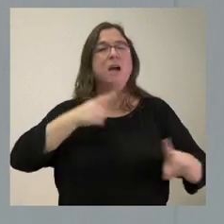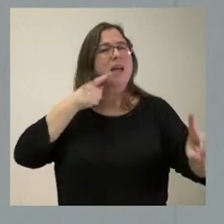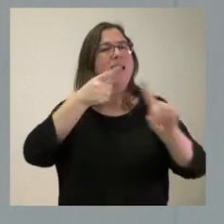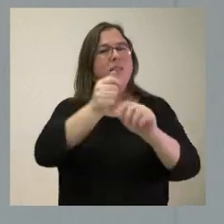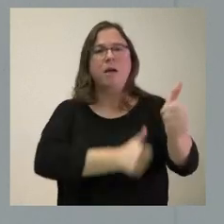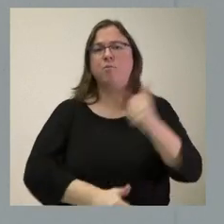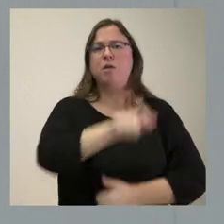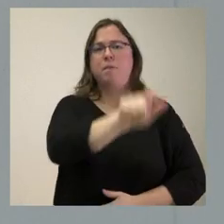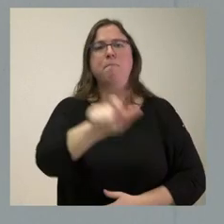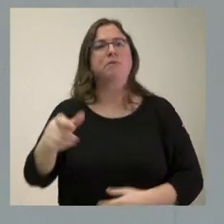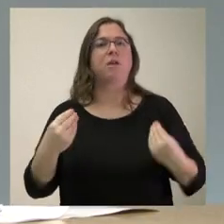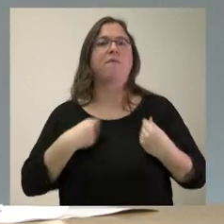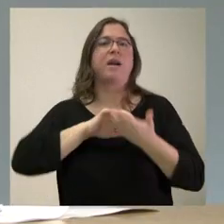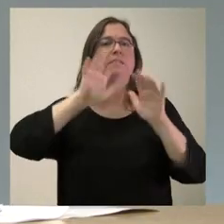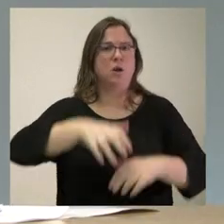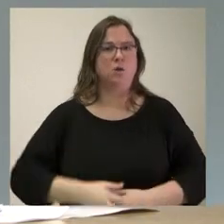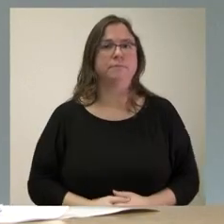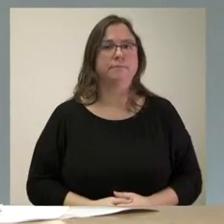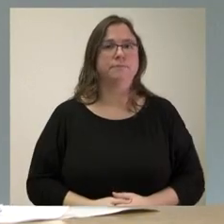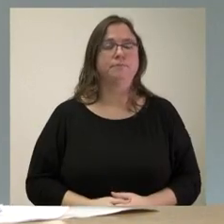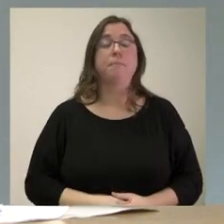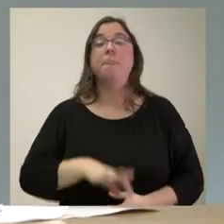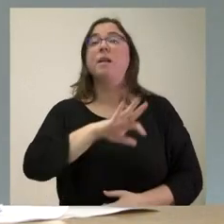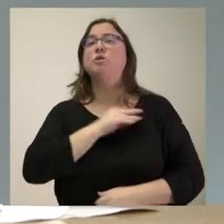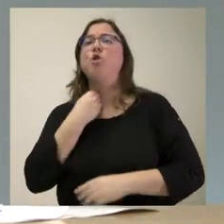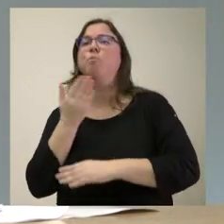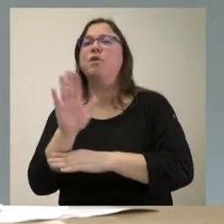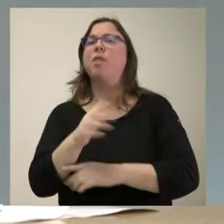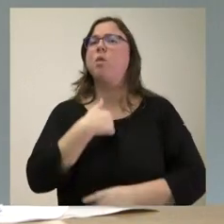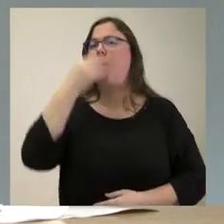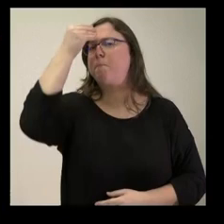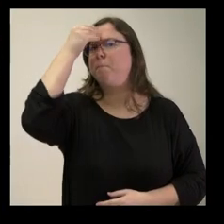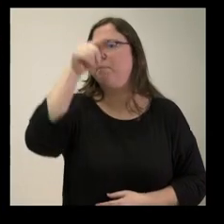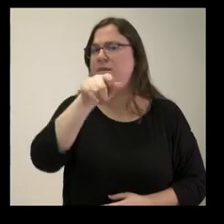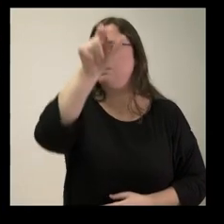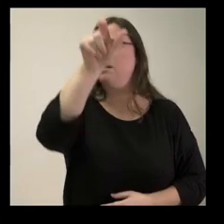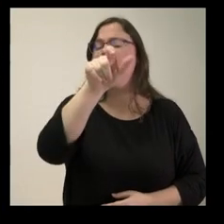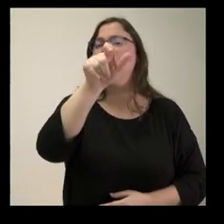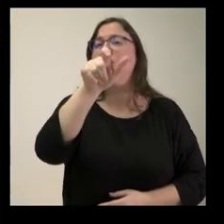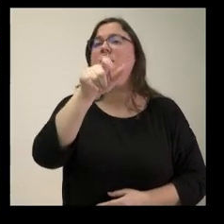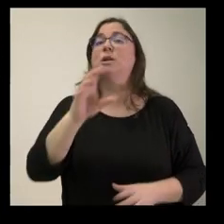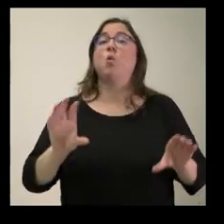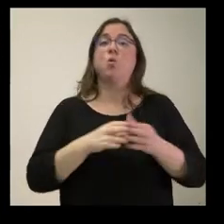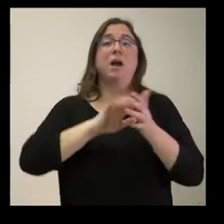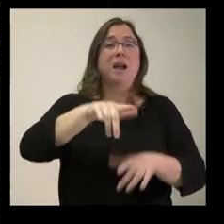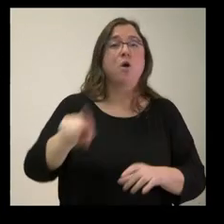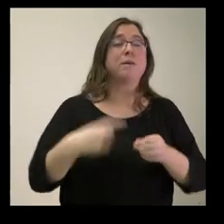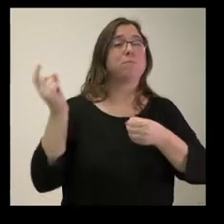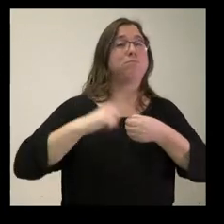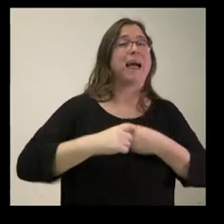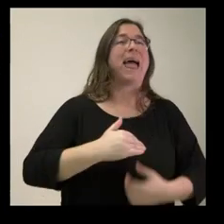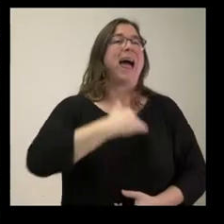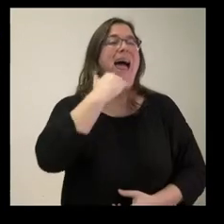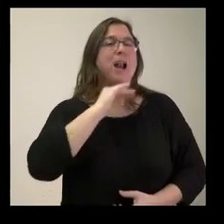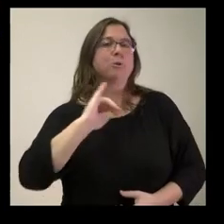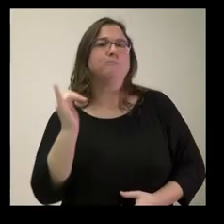personas de Castilla y León. Señor portavoz, ¿cree usted que la Junta y sus integrantes han cometido algún error